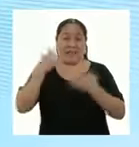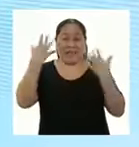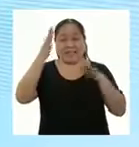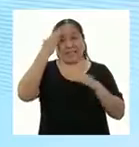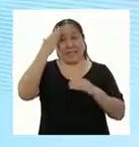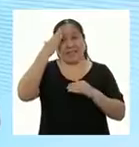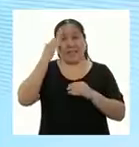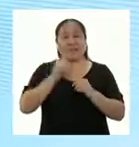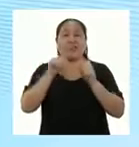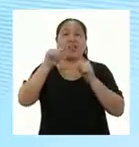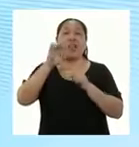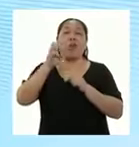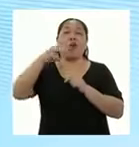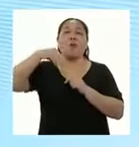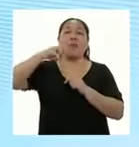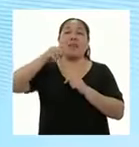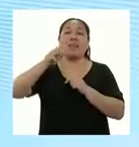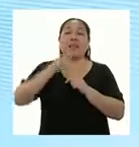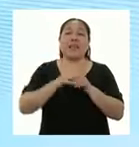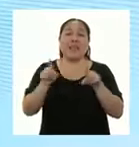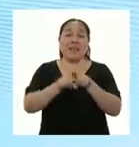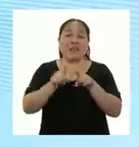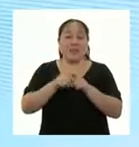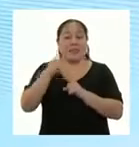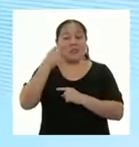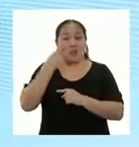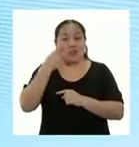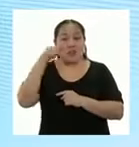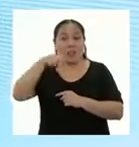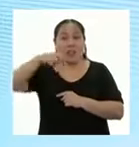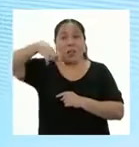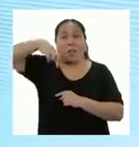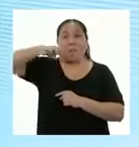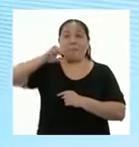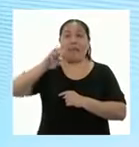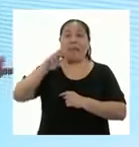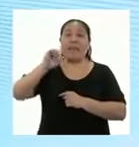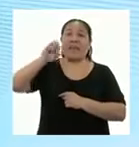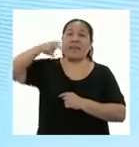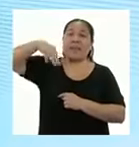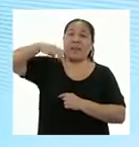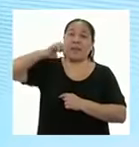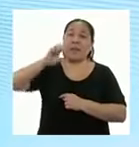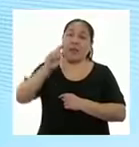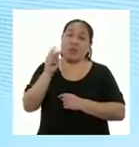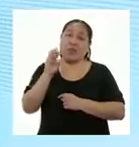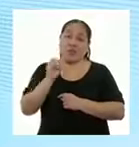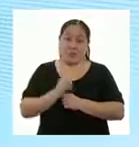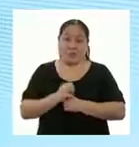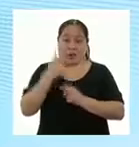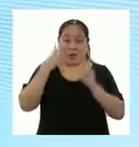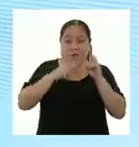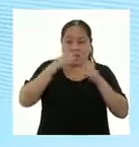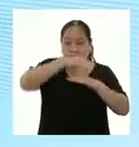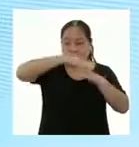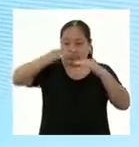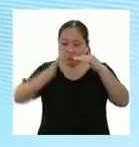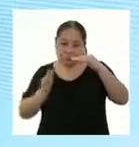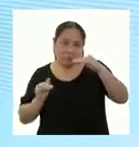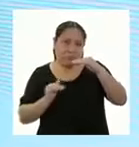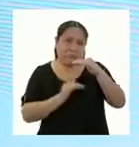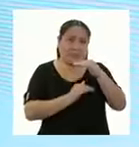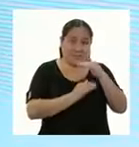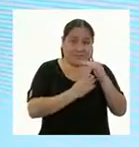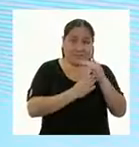ya sabemos sobre geometría y cálculo de perímetros para descifrar cuánto mide el contorno de distintas formas bidimensionales